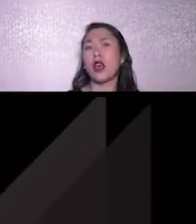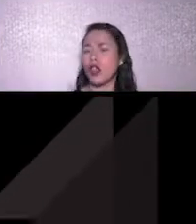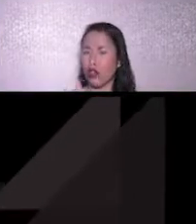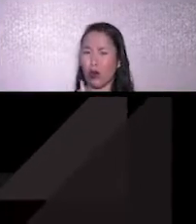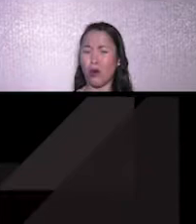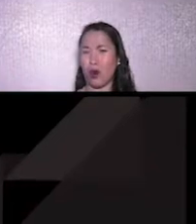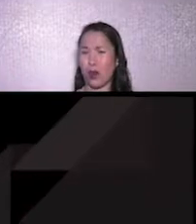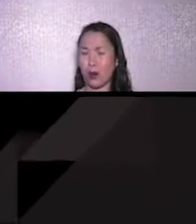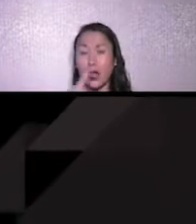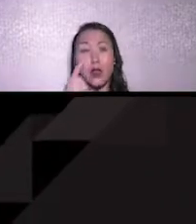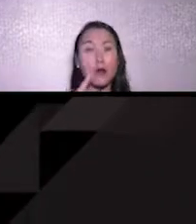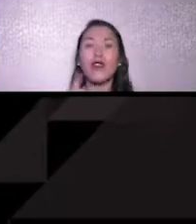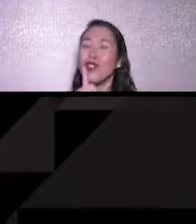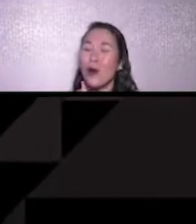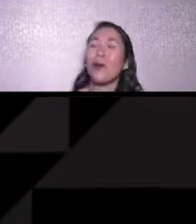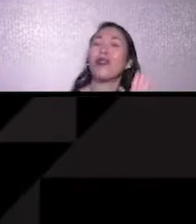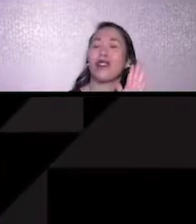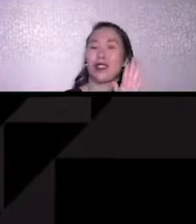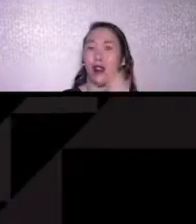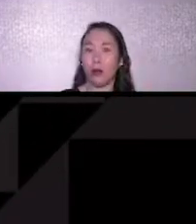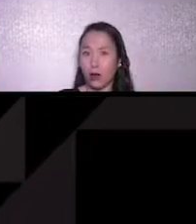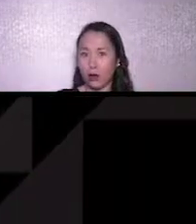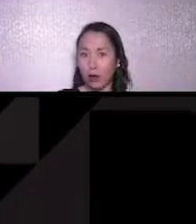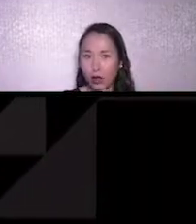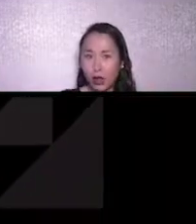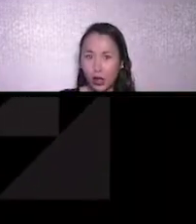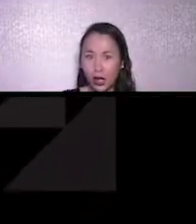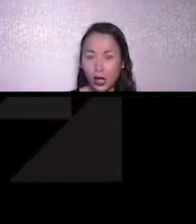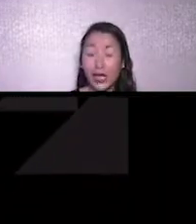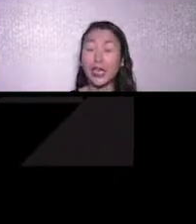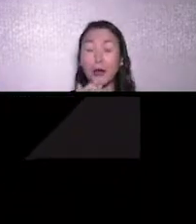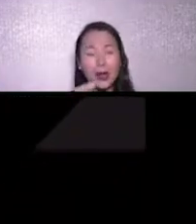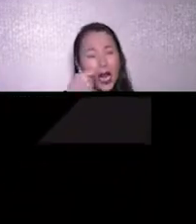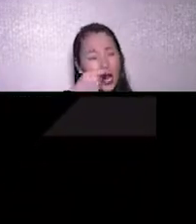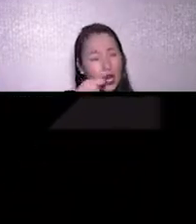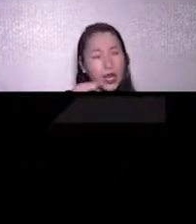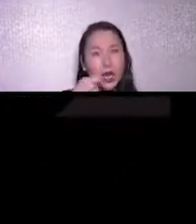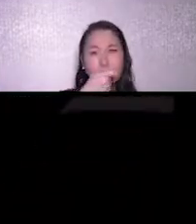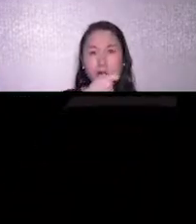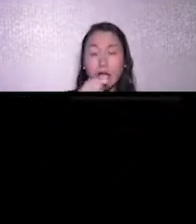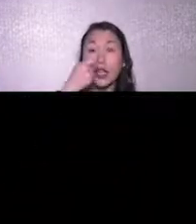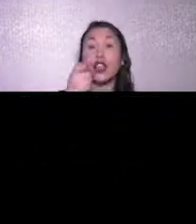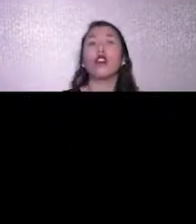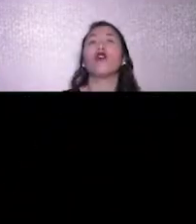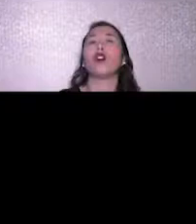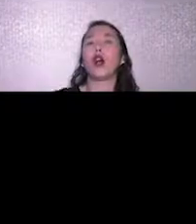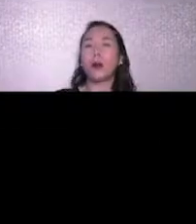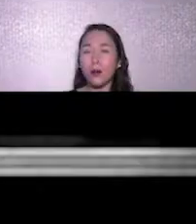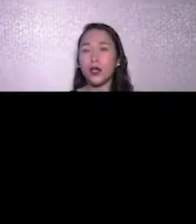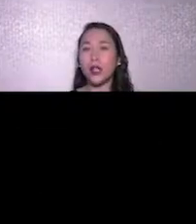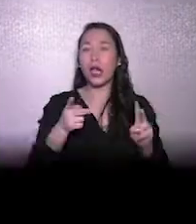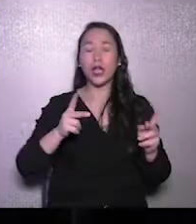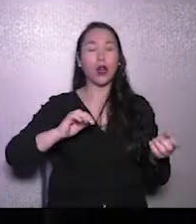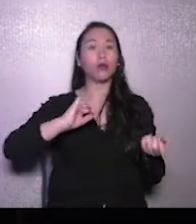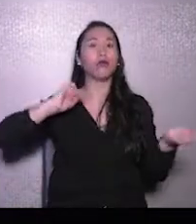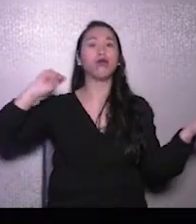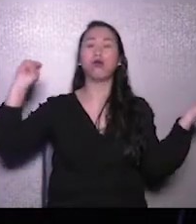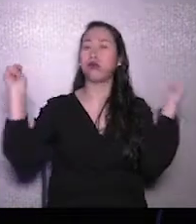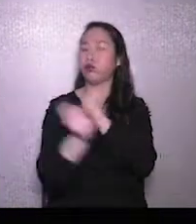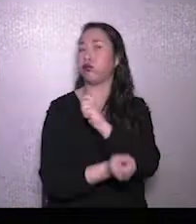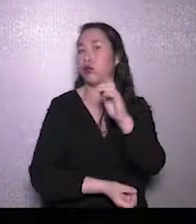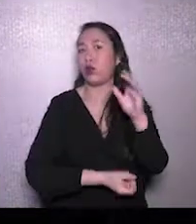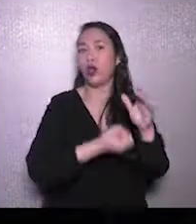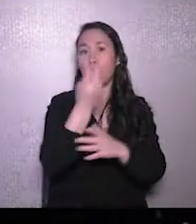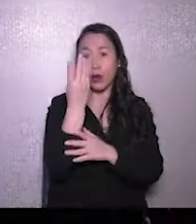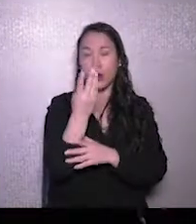sino como una herramienta de desarrollo para todos los que están acá hoy día. y el análisis que nos va a permitir esta gran revolución que está teniendo hoy día